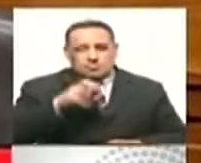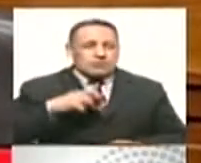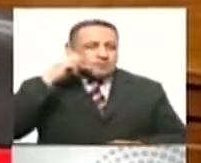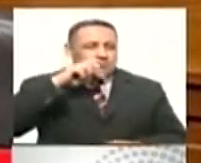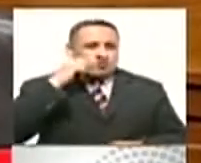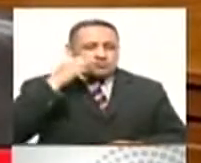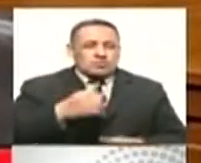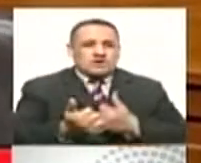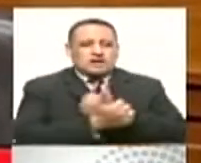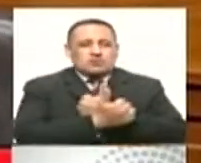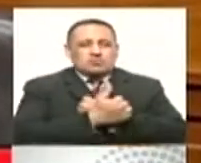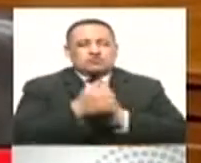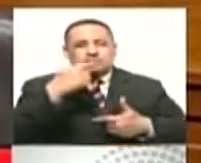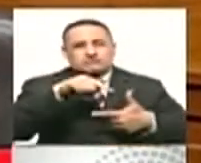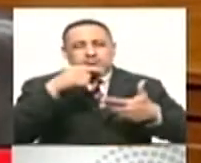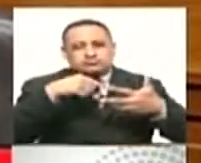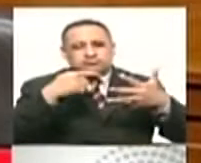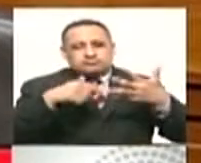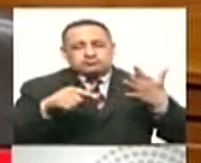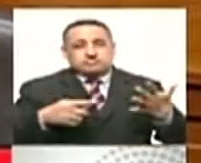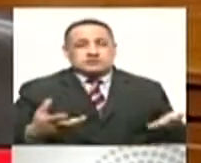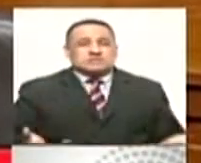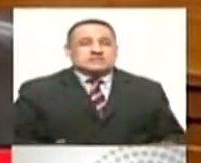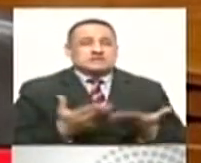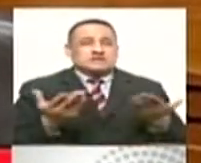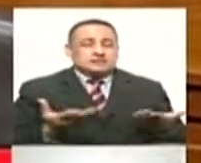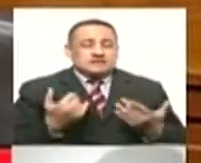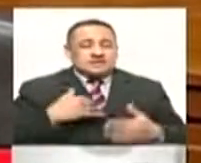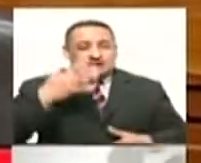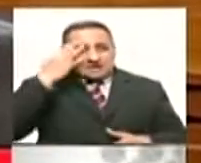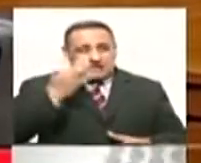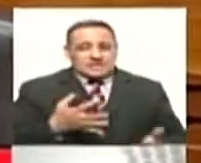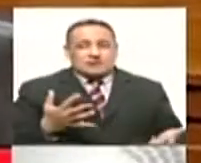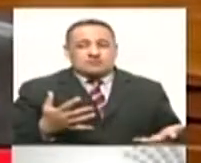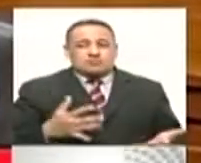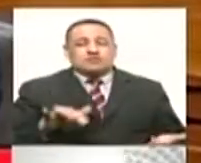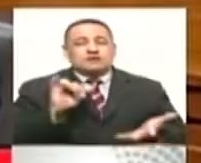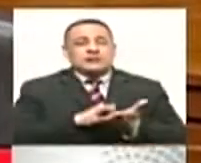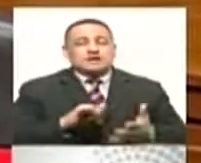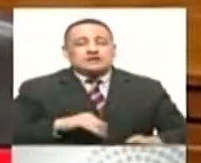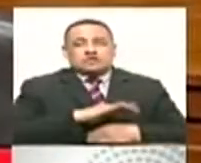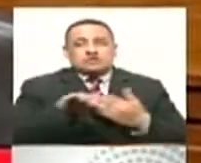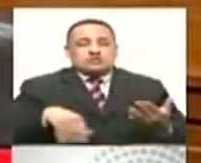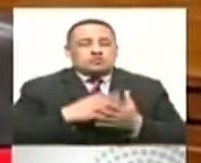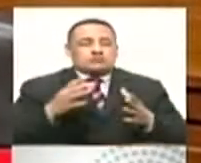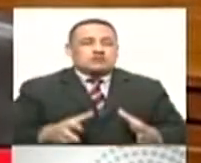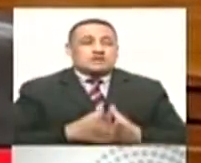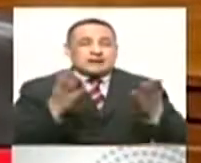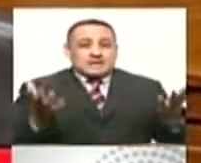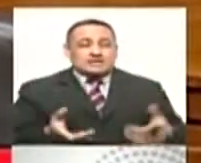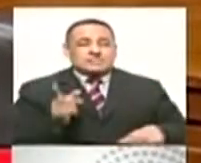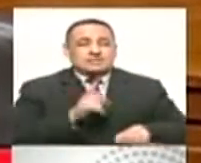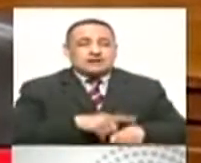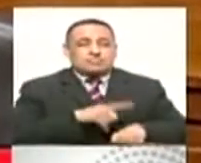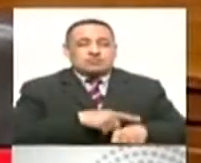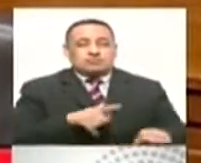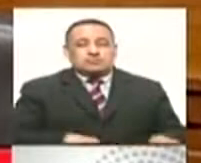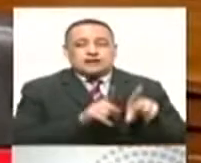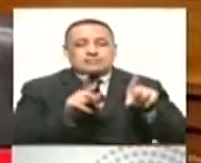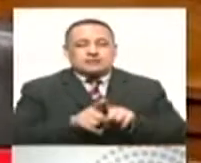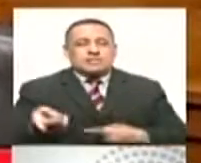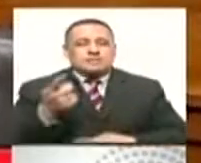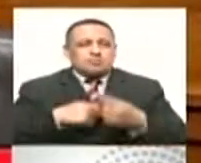con dos dosis. Vayámonos al caso del Callao o de Tacna, ya están en 50% de la población vacunada con dos